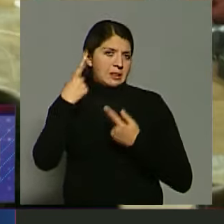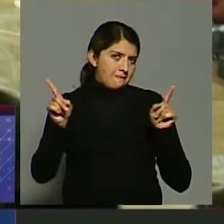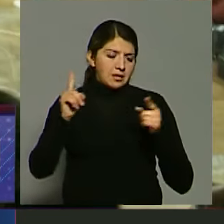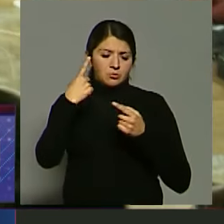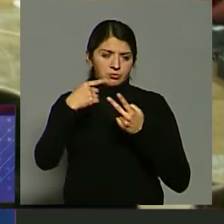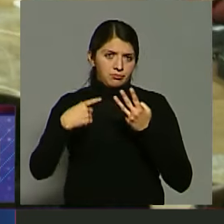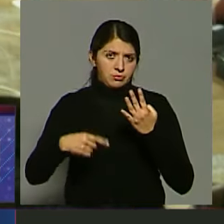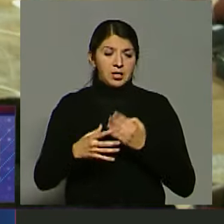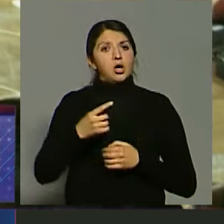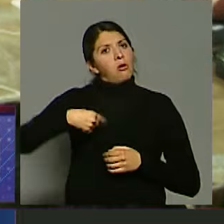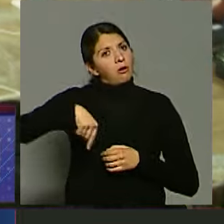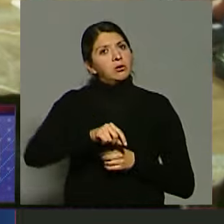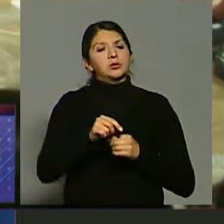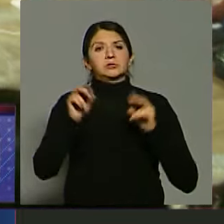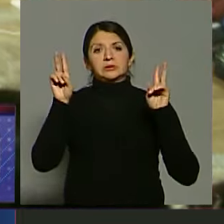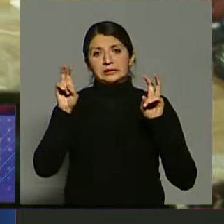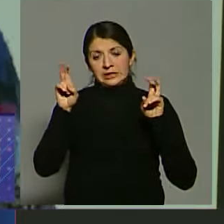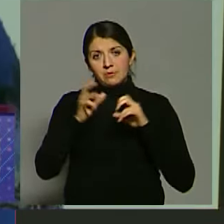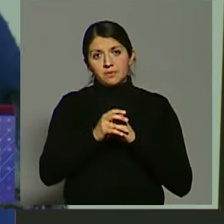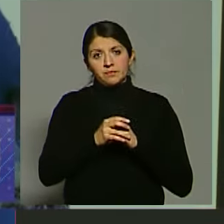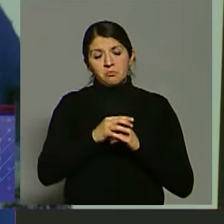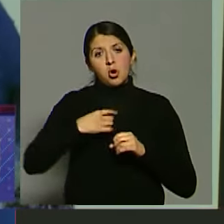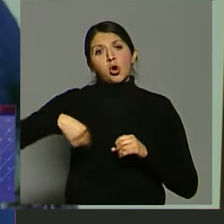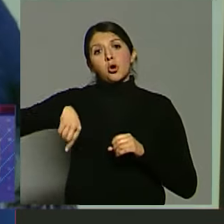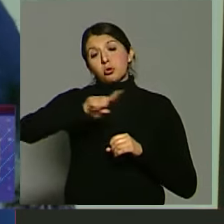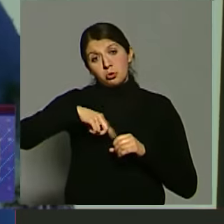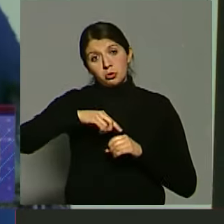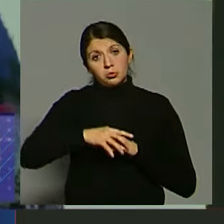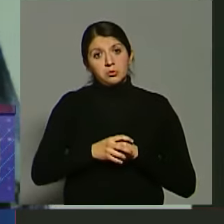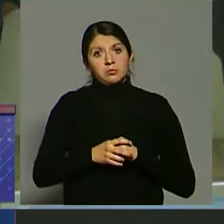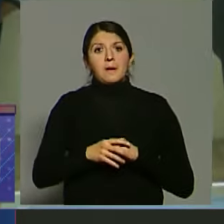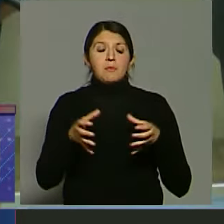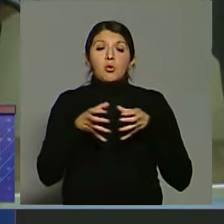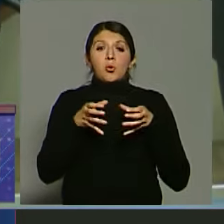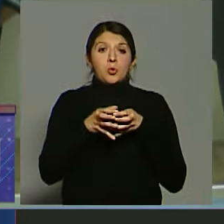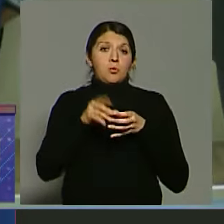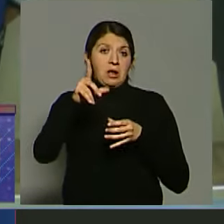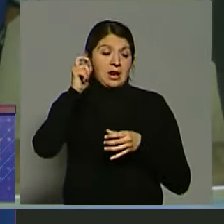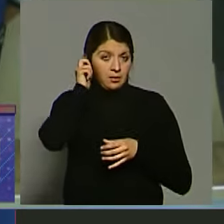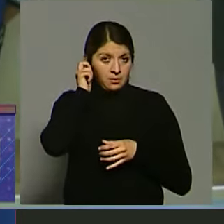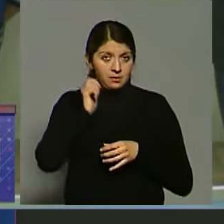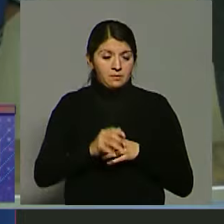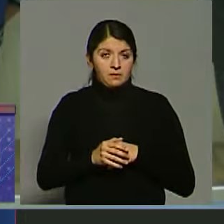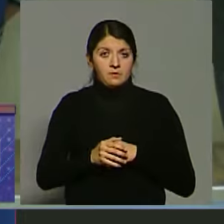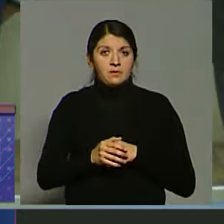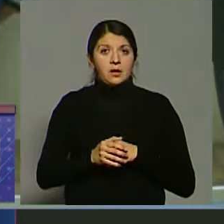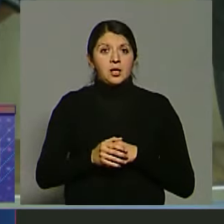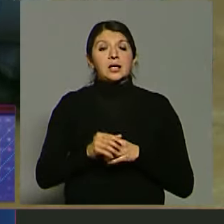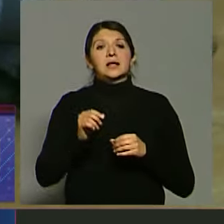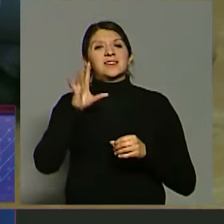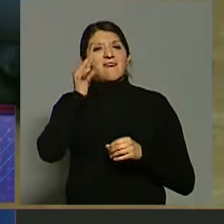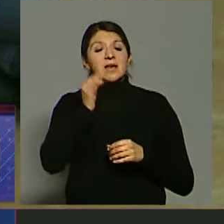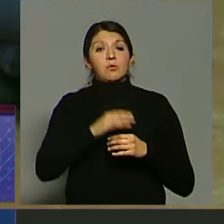abarcamos nosotros en nuestra organización Mendoza LGBT. Entender que el lenguaje